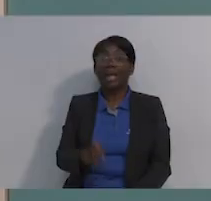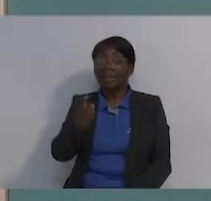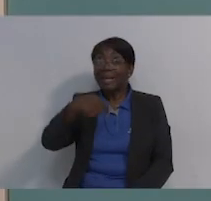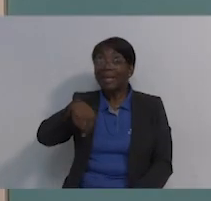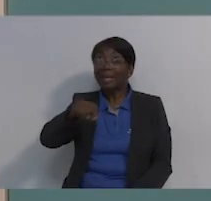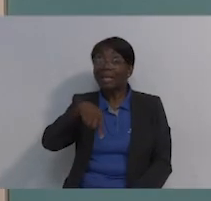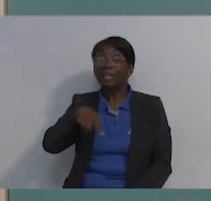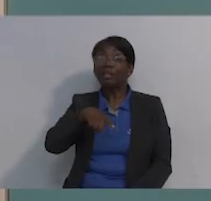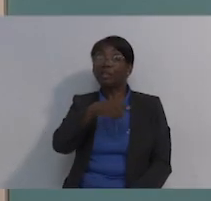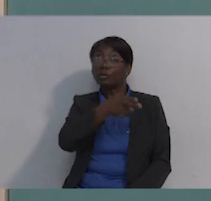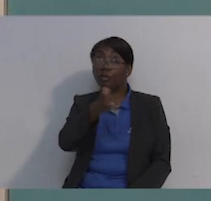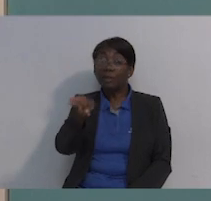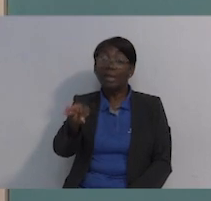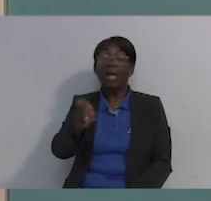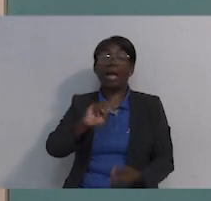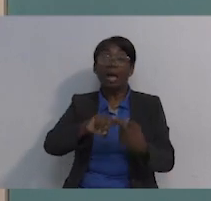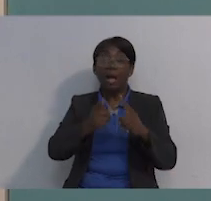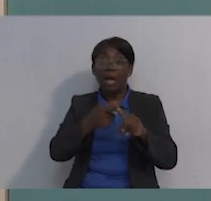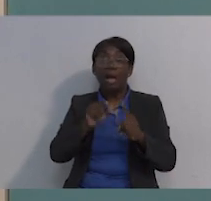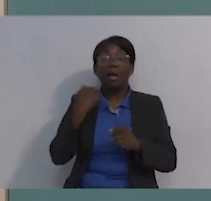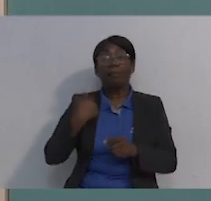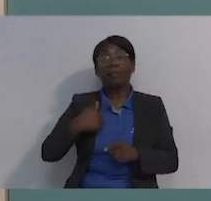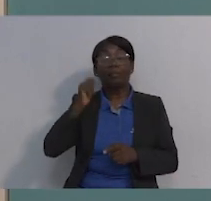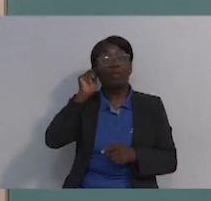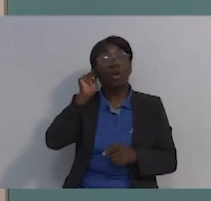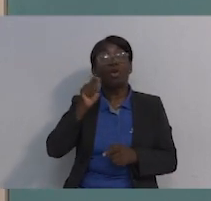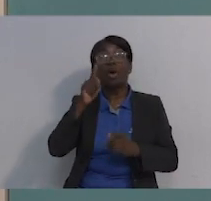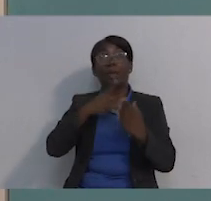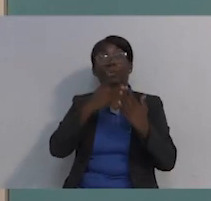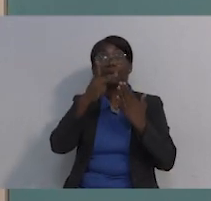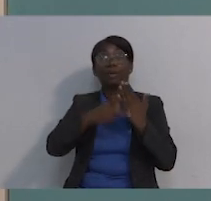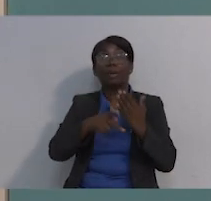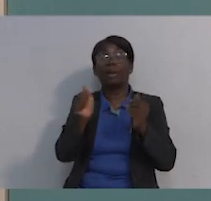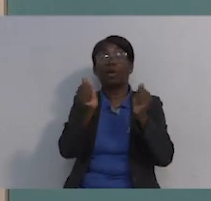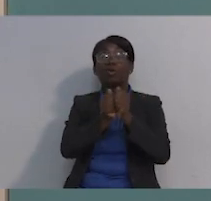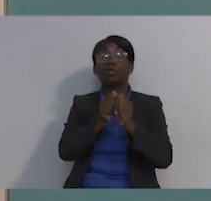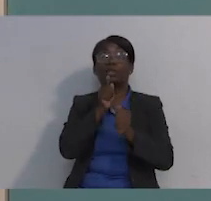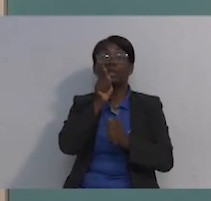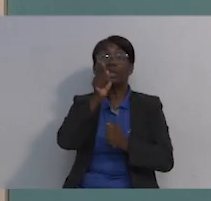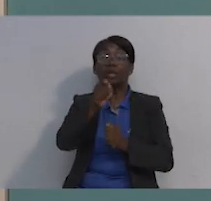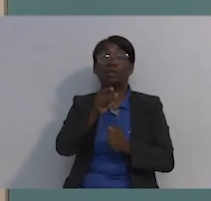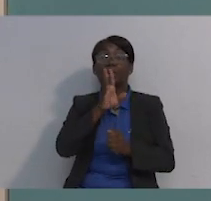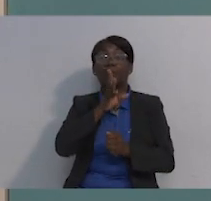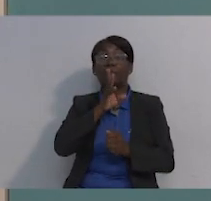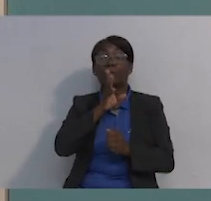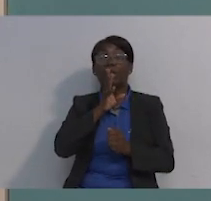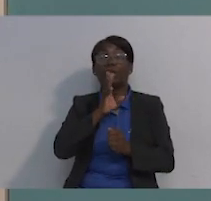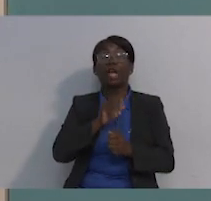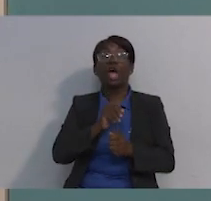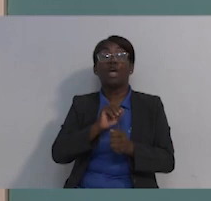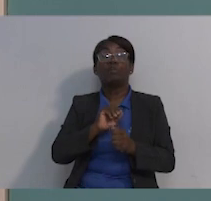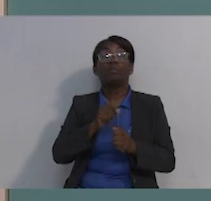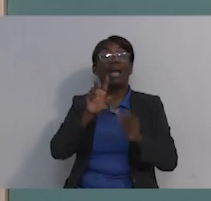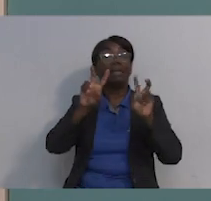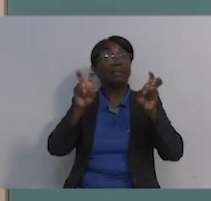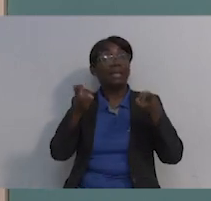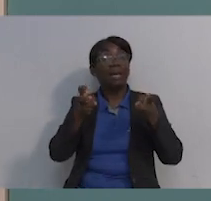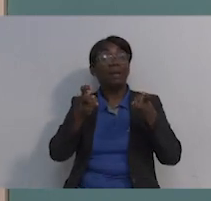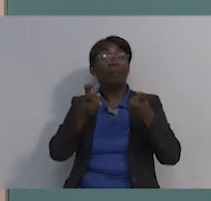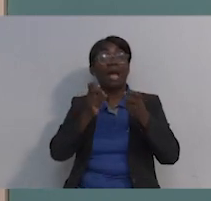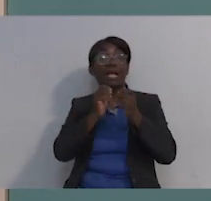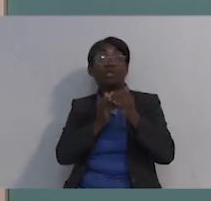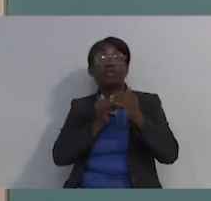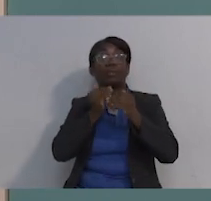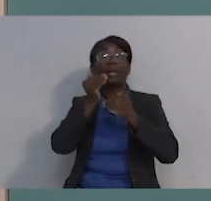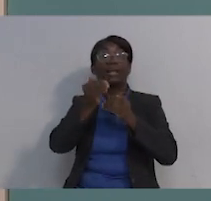Bueno, de regreso con ustedes, amigos y amigas, en este subprograma Contigo. Hoy estamos hablando sobre el tema